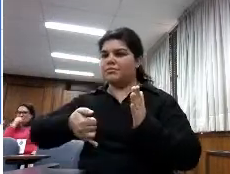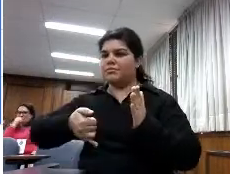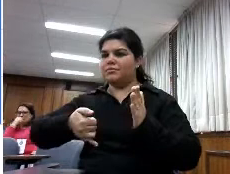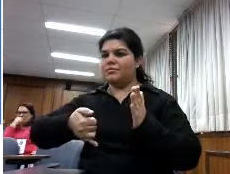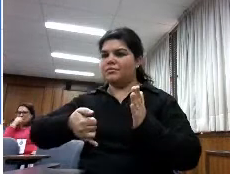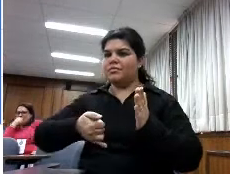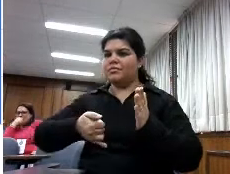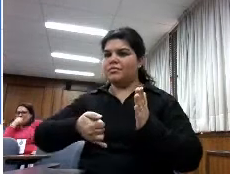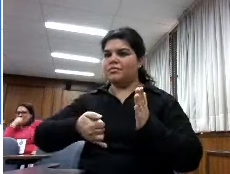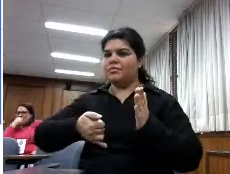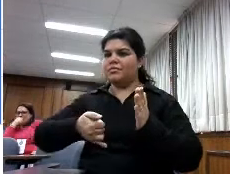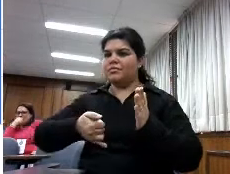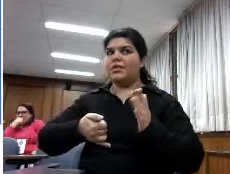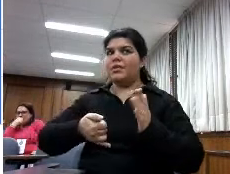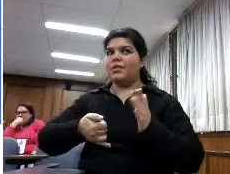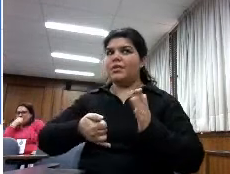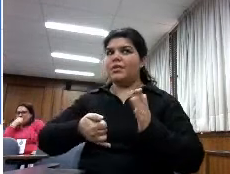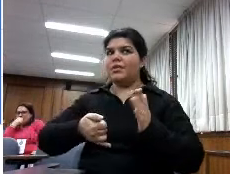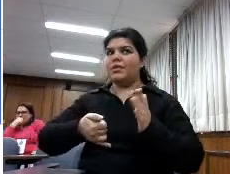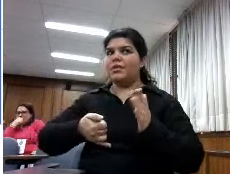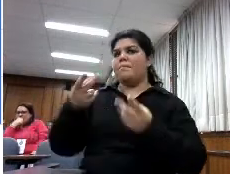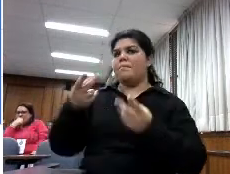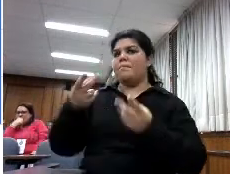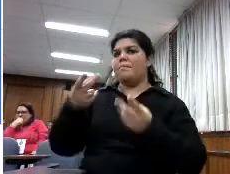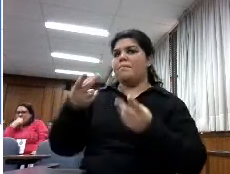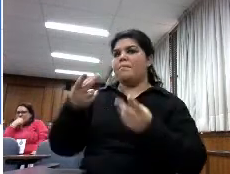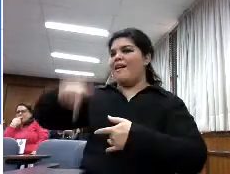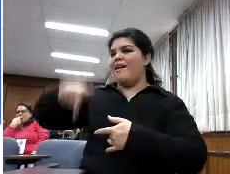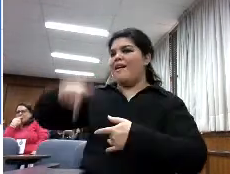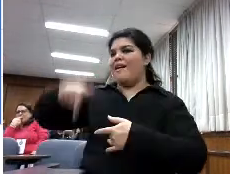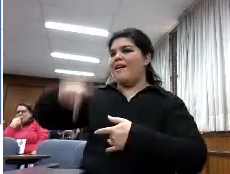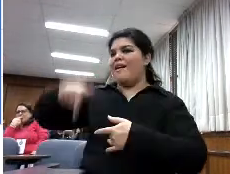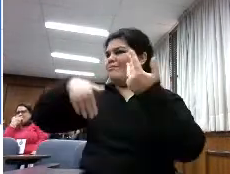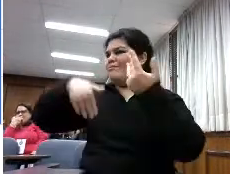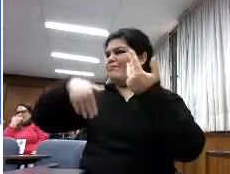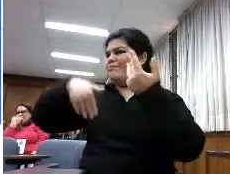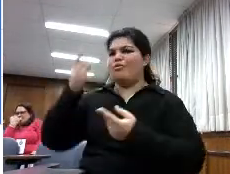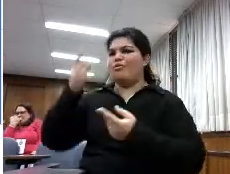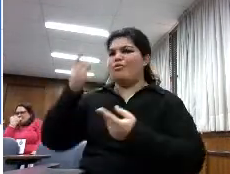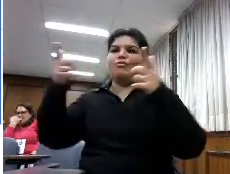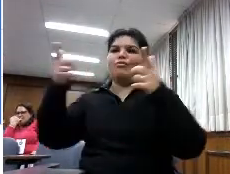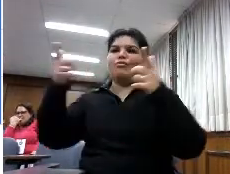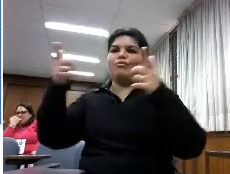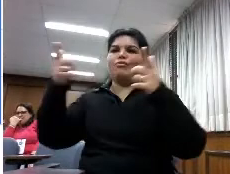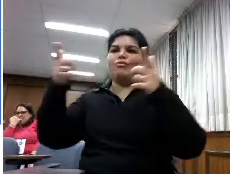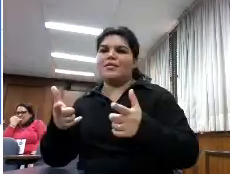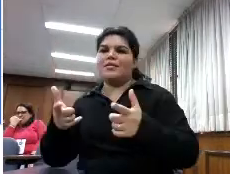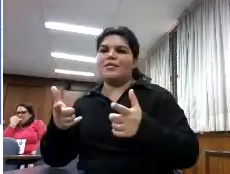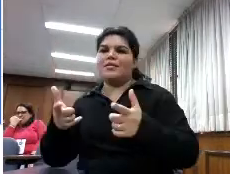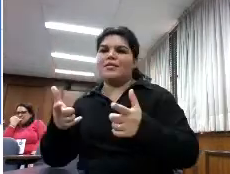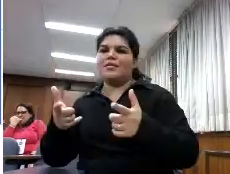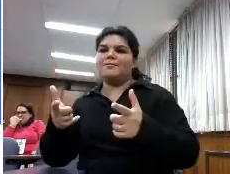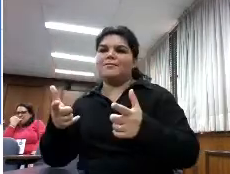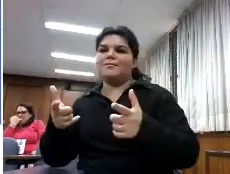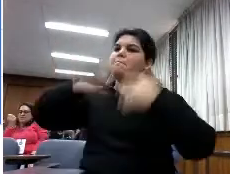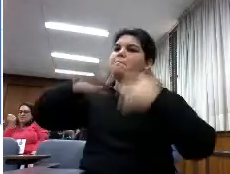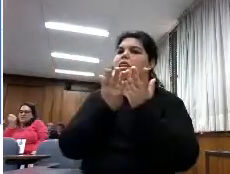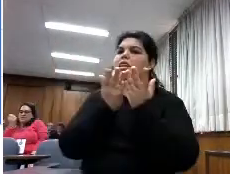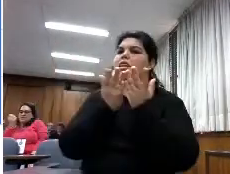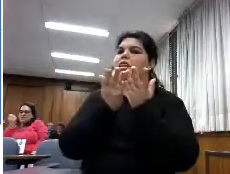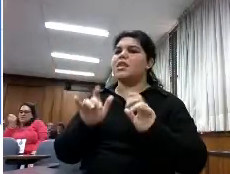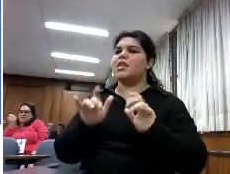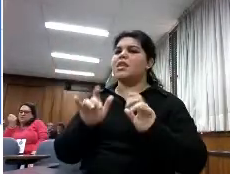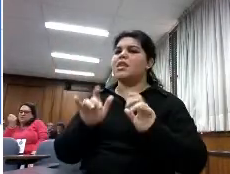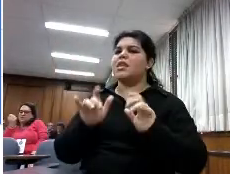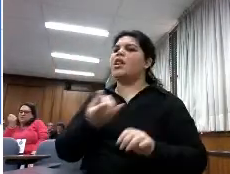caro y las posibilidades son menores por eso la lectura fundamentalmente digital se realiza a